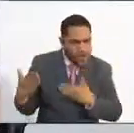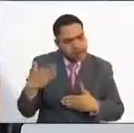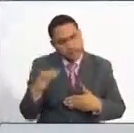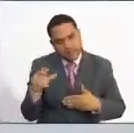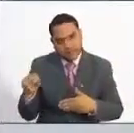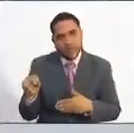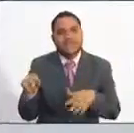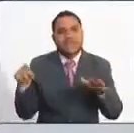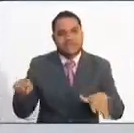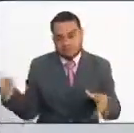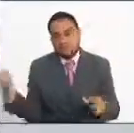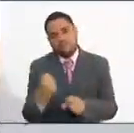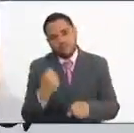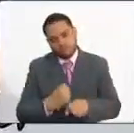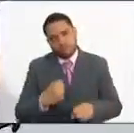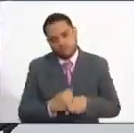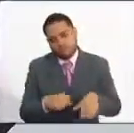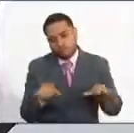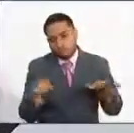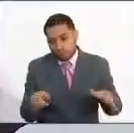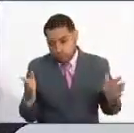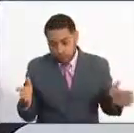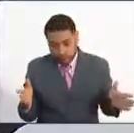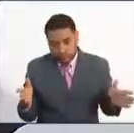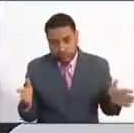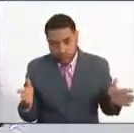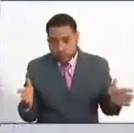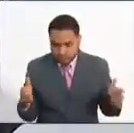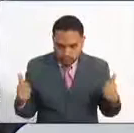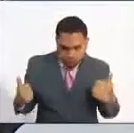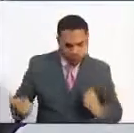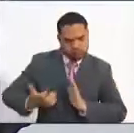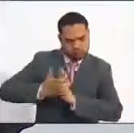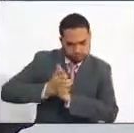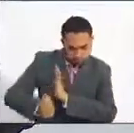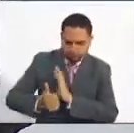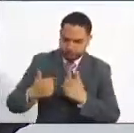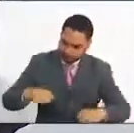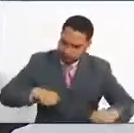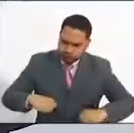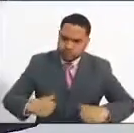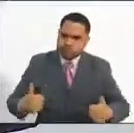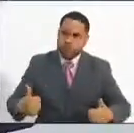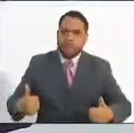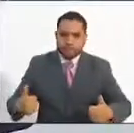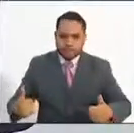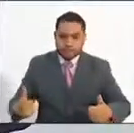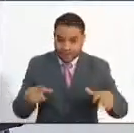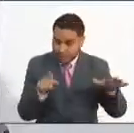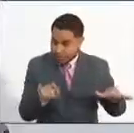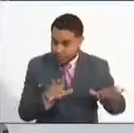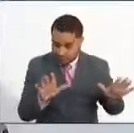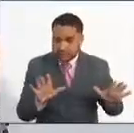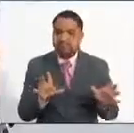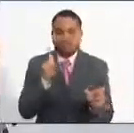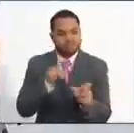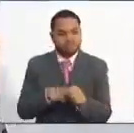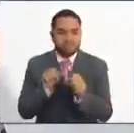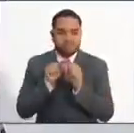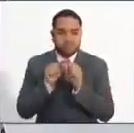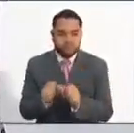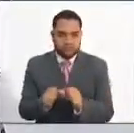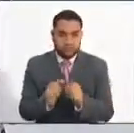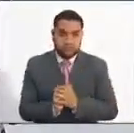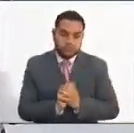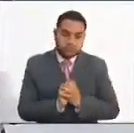ya trabajando en la entidad, si supera el periodo de prueba con una evaluación de desempeño, pues ahí entra la persona a quedar ya de carrera. La entidad tiene la